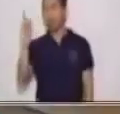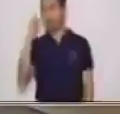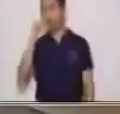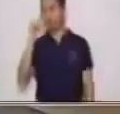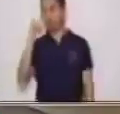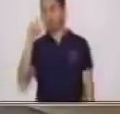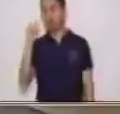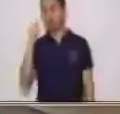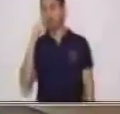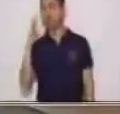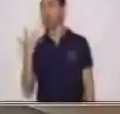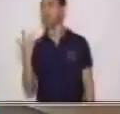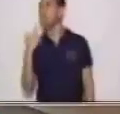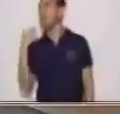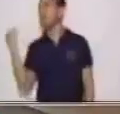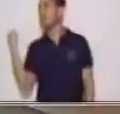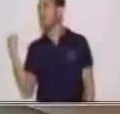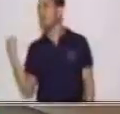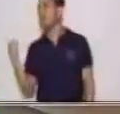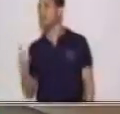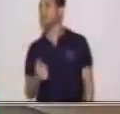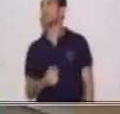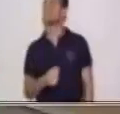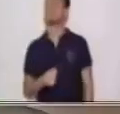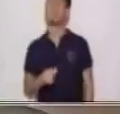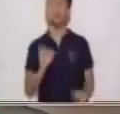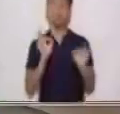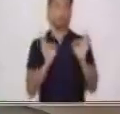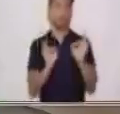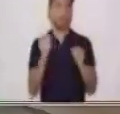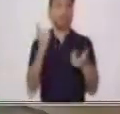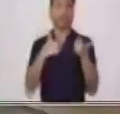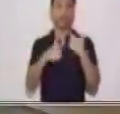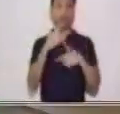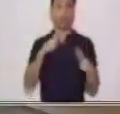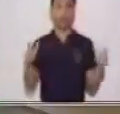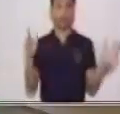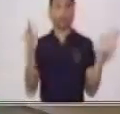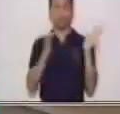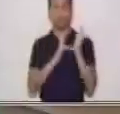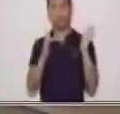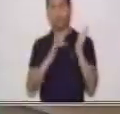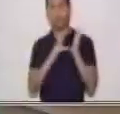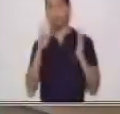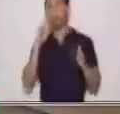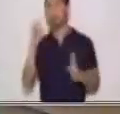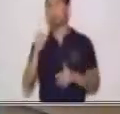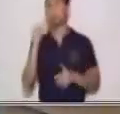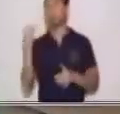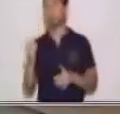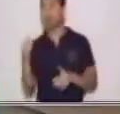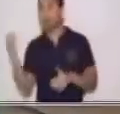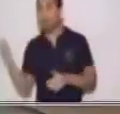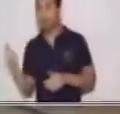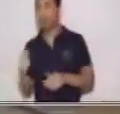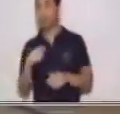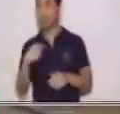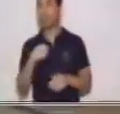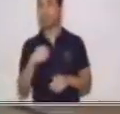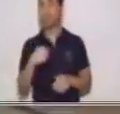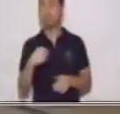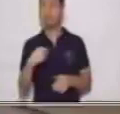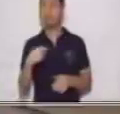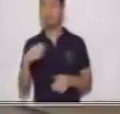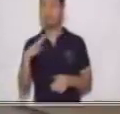lenguaje corresponde? Muy bien, es a un lenguaje técnico. ¿Por qué razón? Porque son instrucciones.